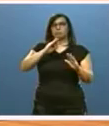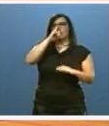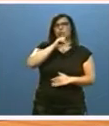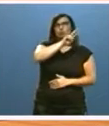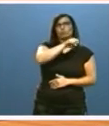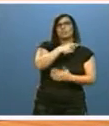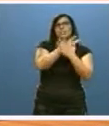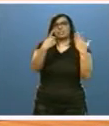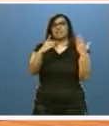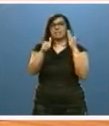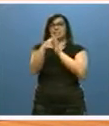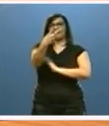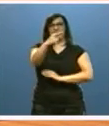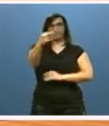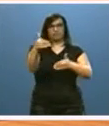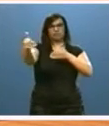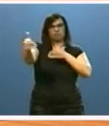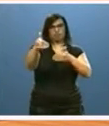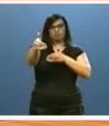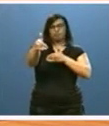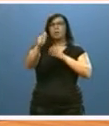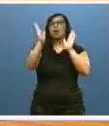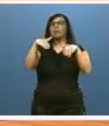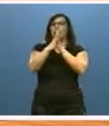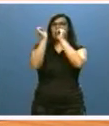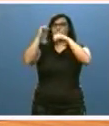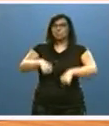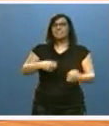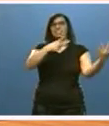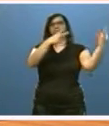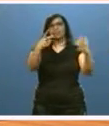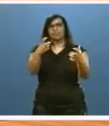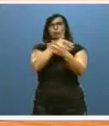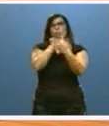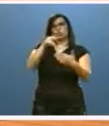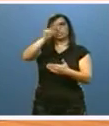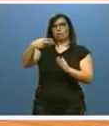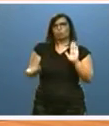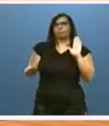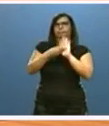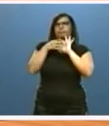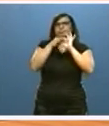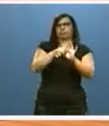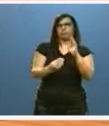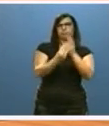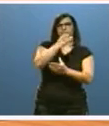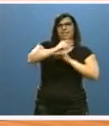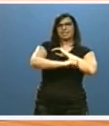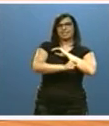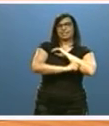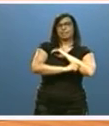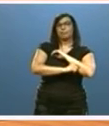-2020. Se aprobó, finalmente, con una dotación de 700 millones de euros. De ellos,